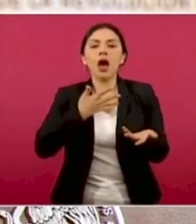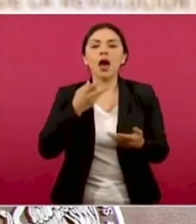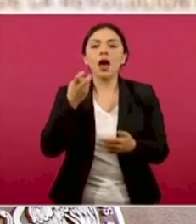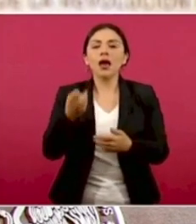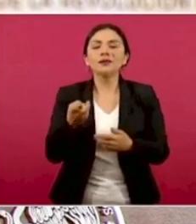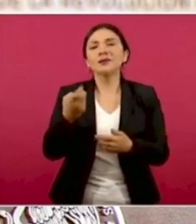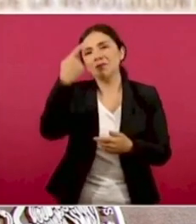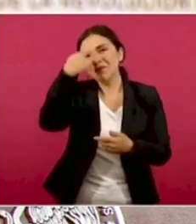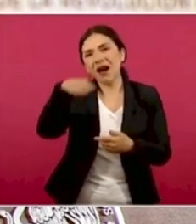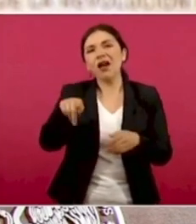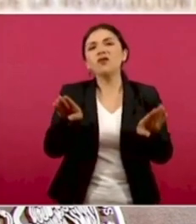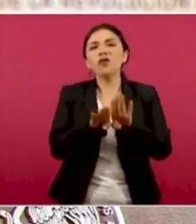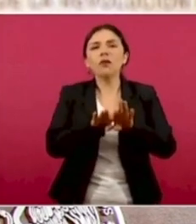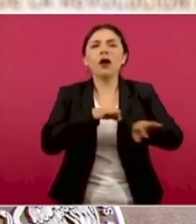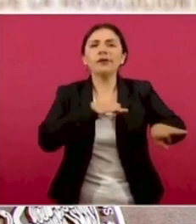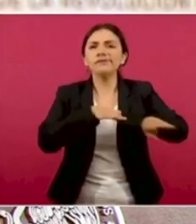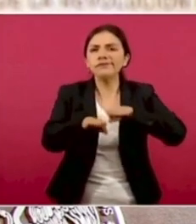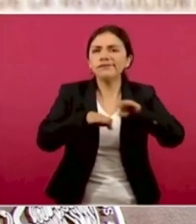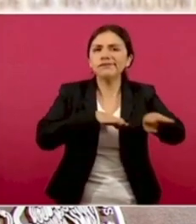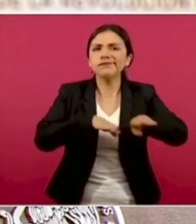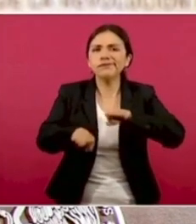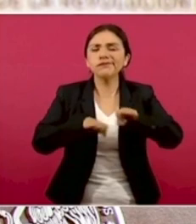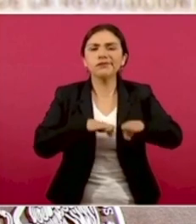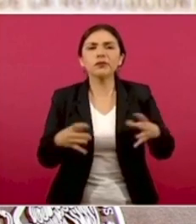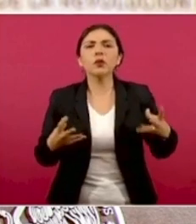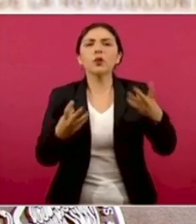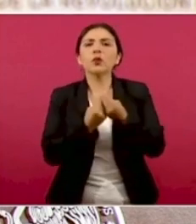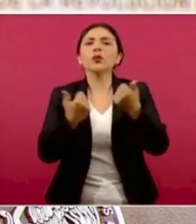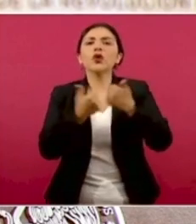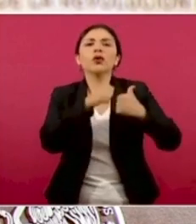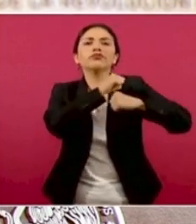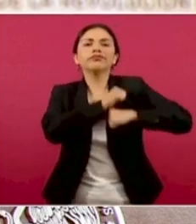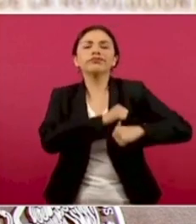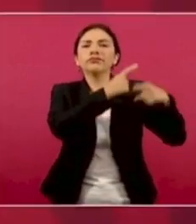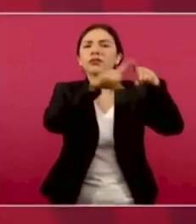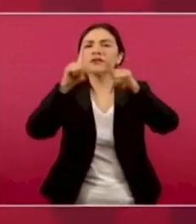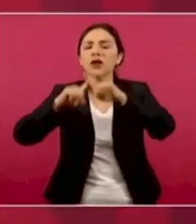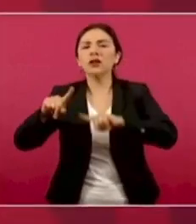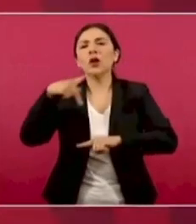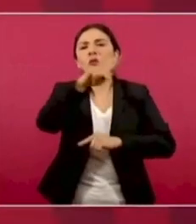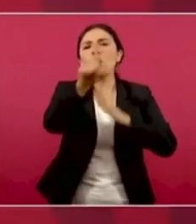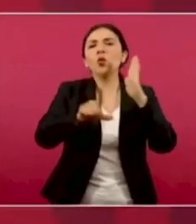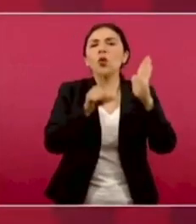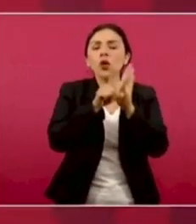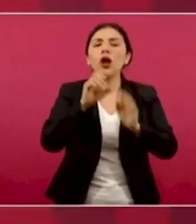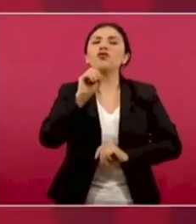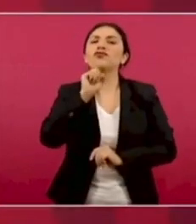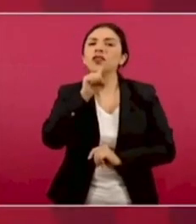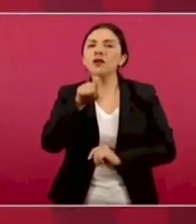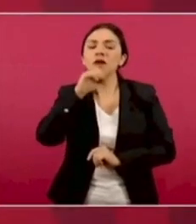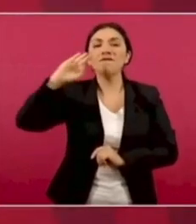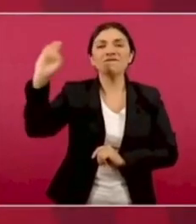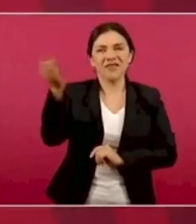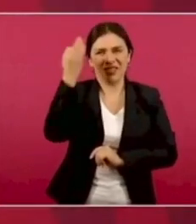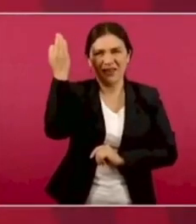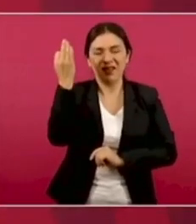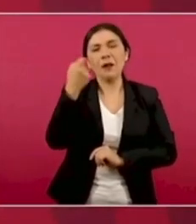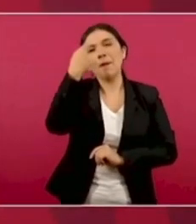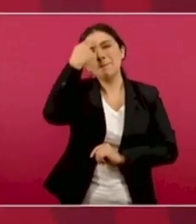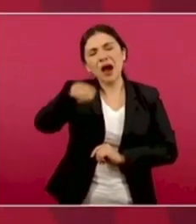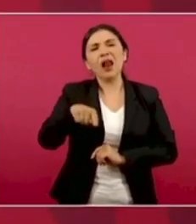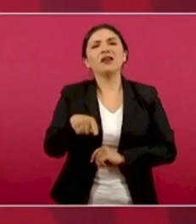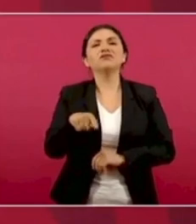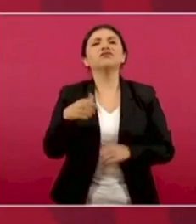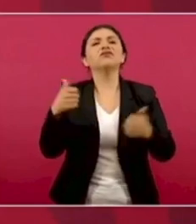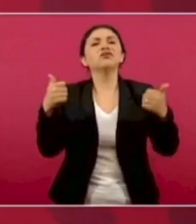trabajo conjunto de autoridades locales y federales para que no haya impunidad,